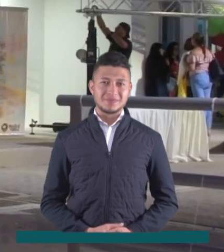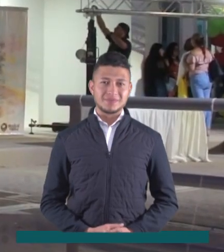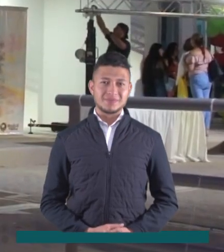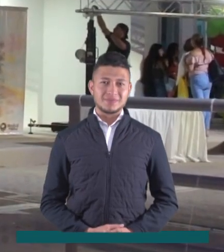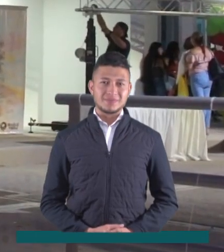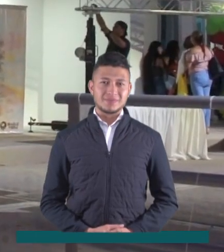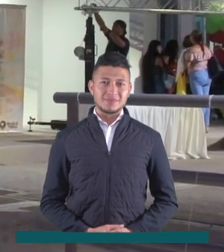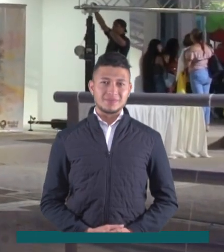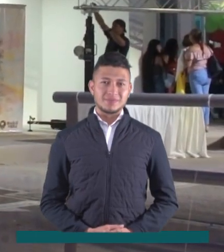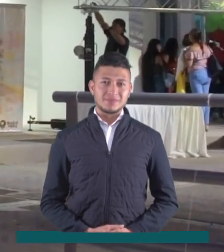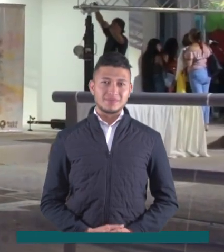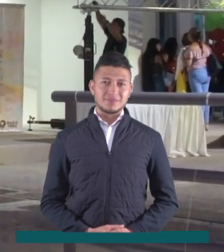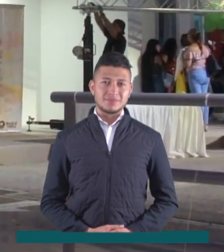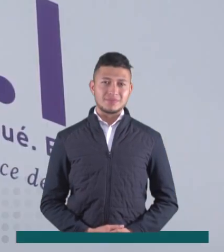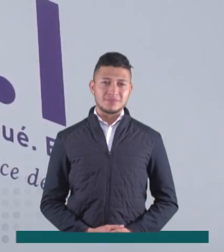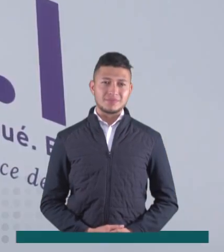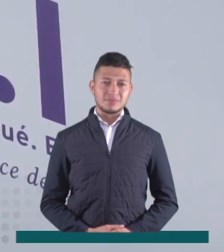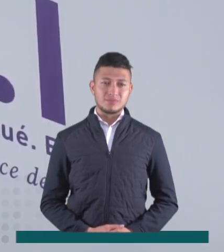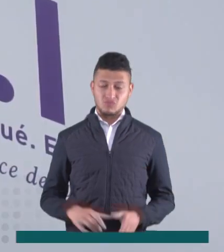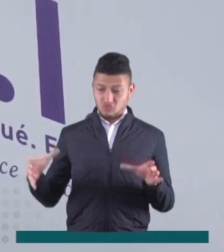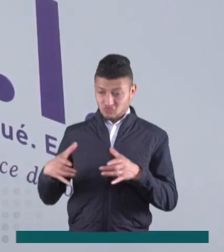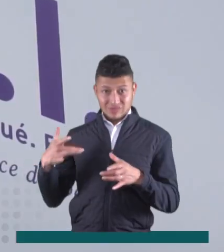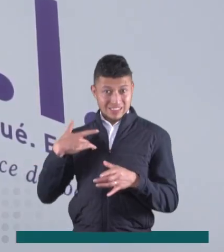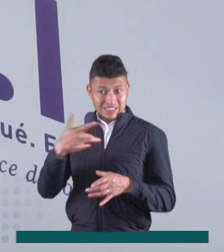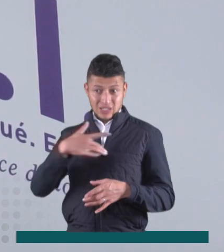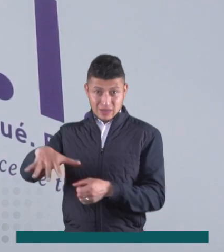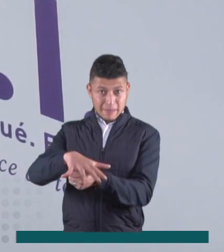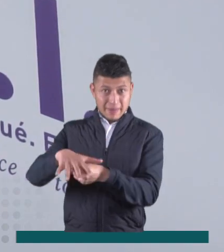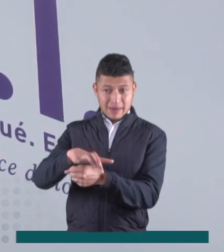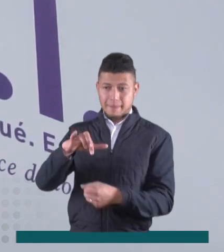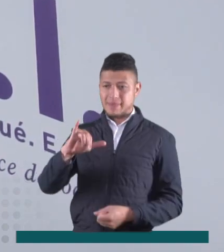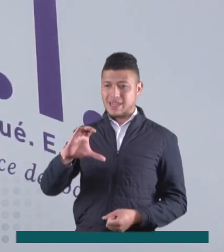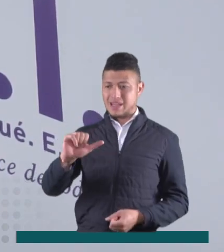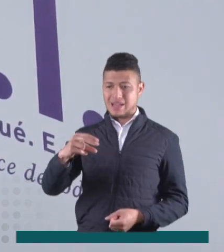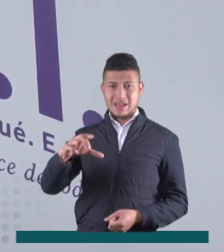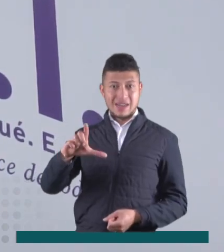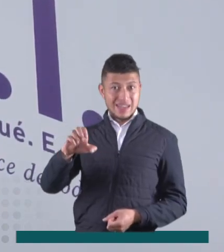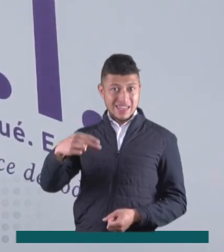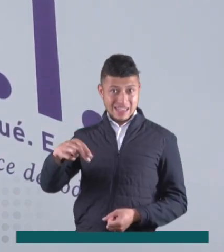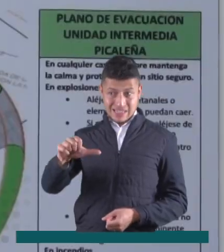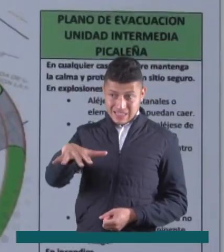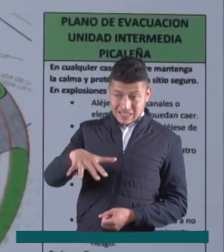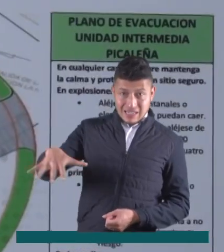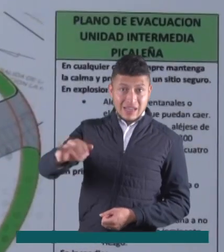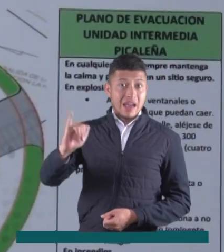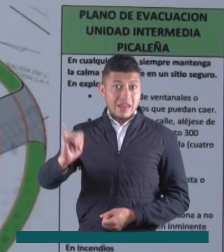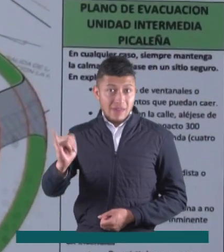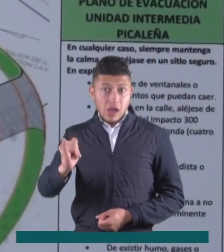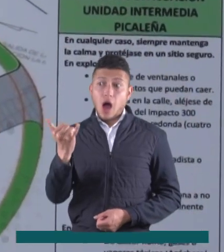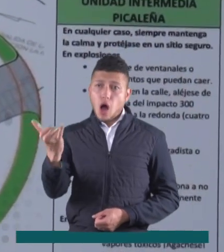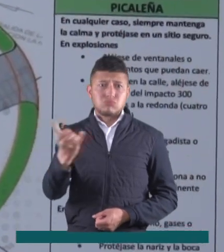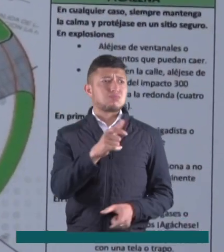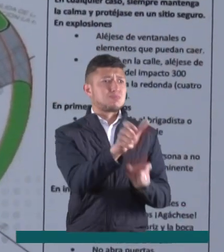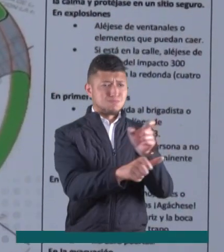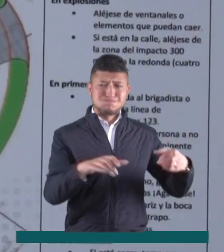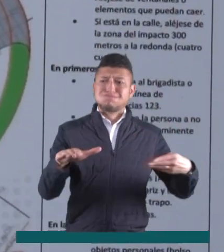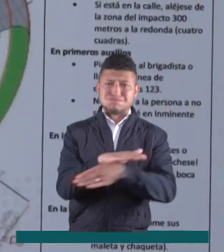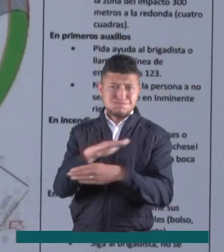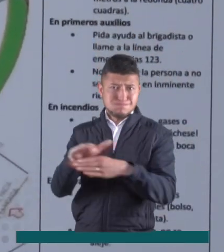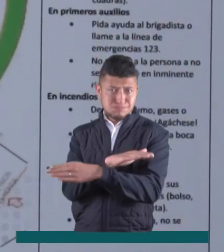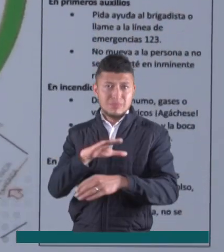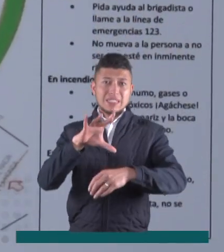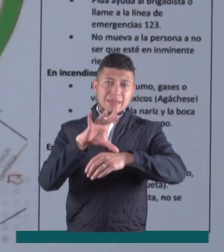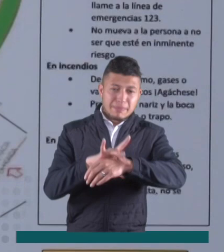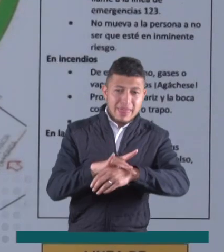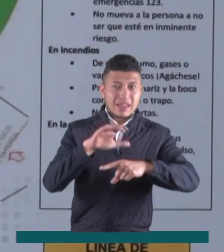en el barrio Picaleña de Ibagué. Cientos de personas podrán tener acceso a citas médicas